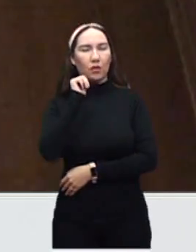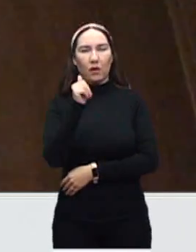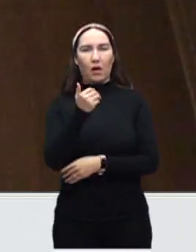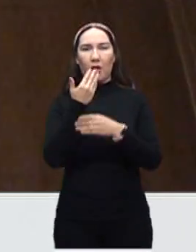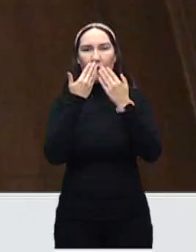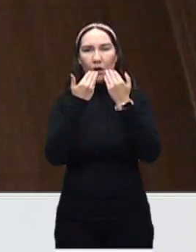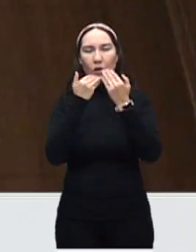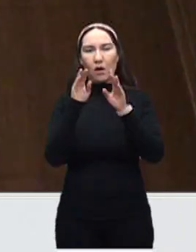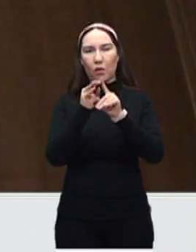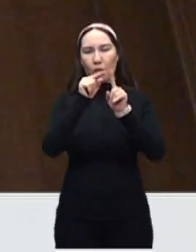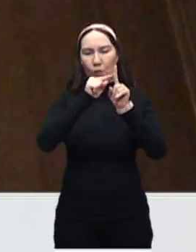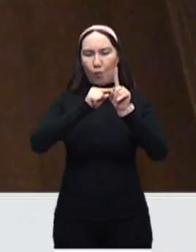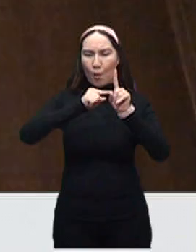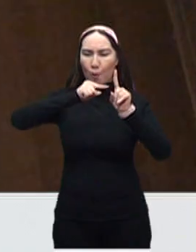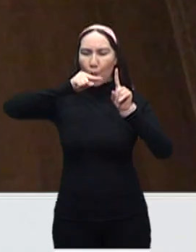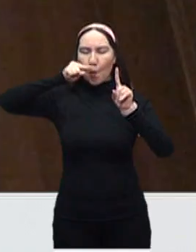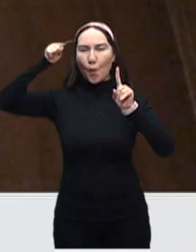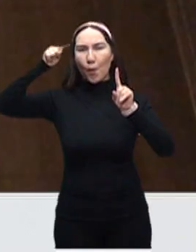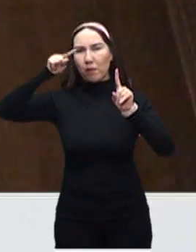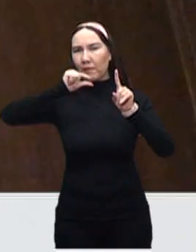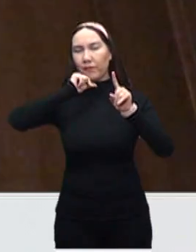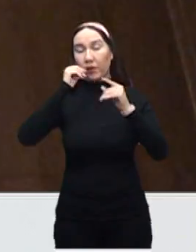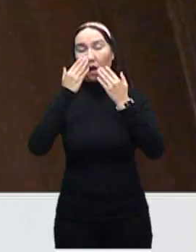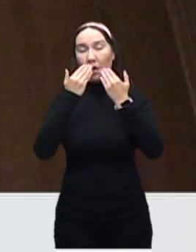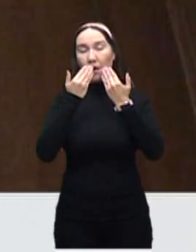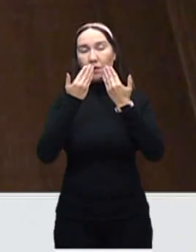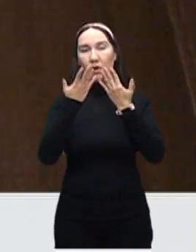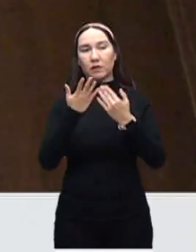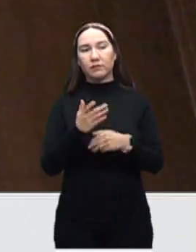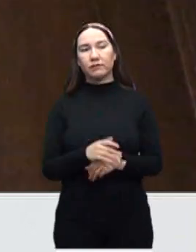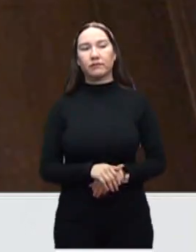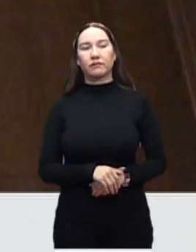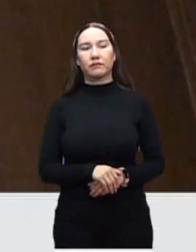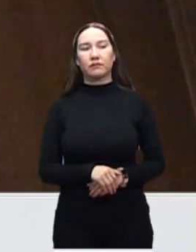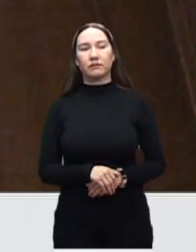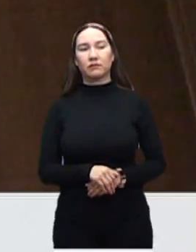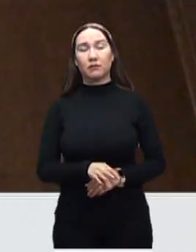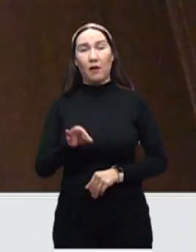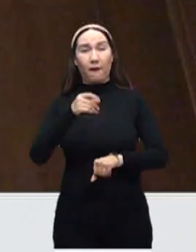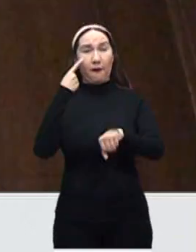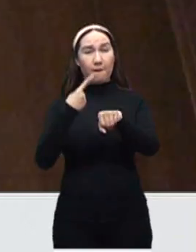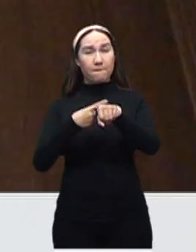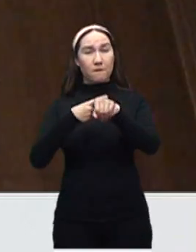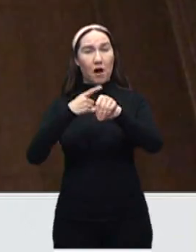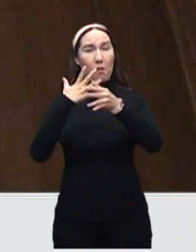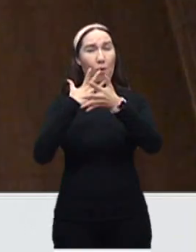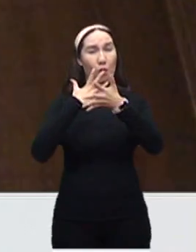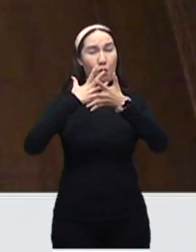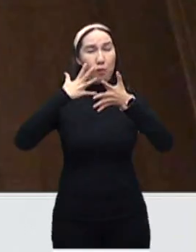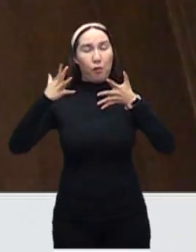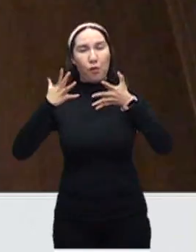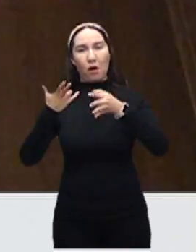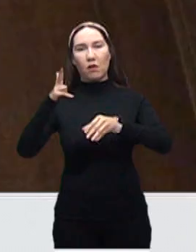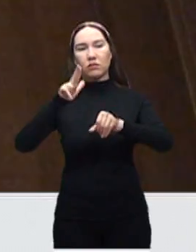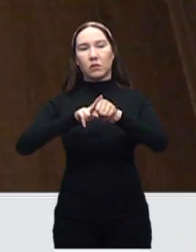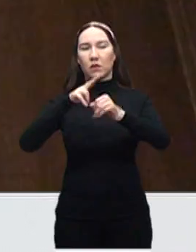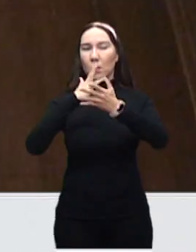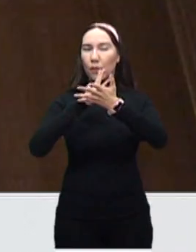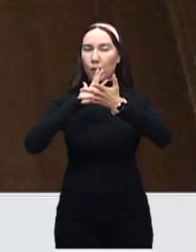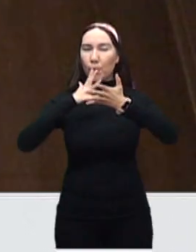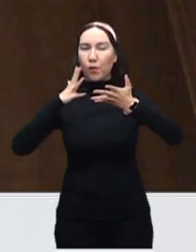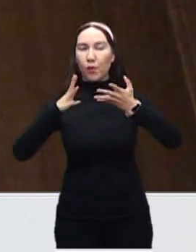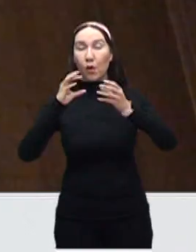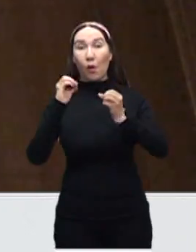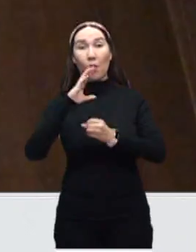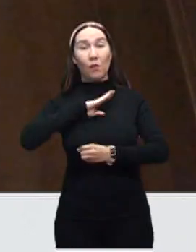llevaría rápidamente a cambiar de semáforo. Un incremento excesivo en casos, un incremento excesivo en hospitalizaciones y en